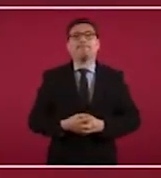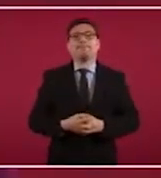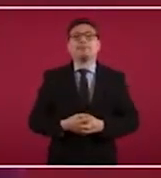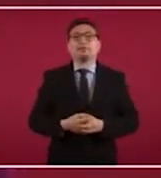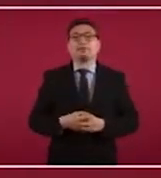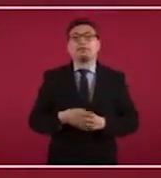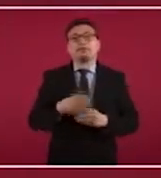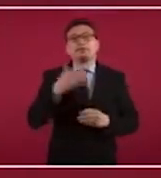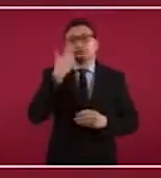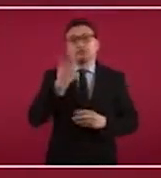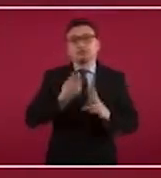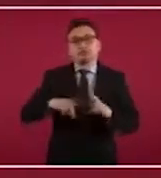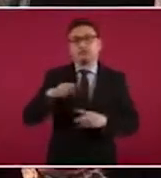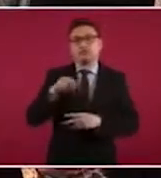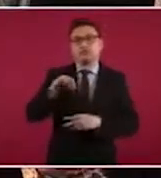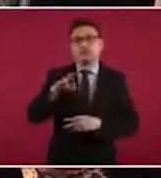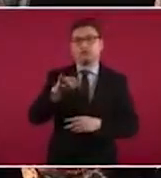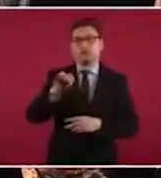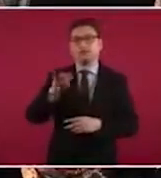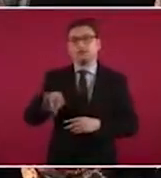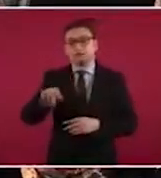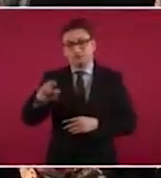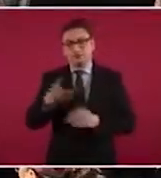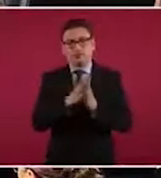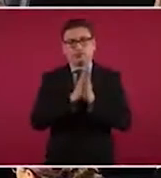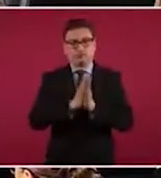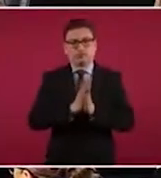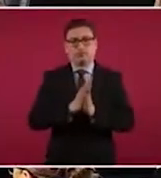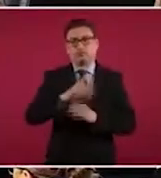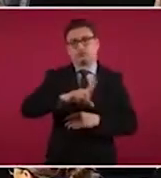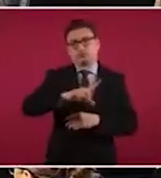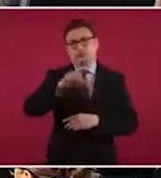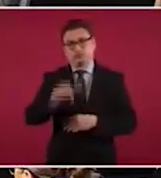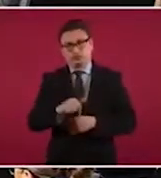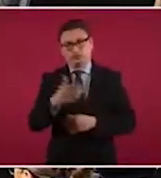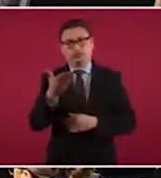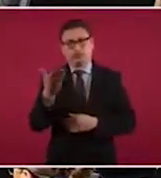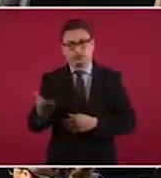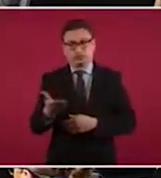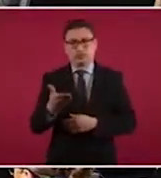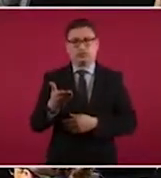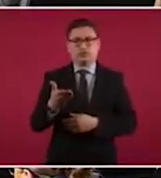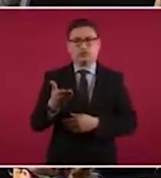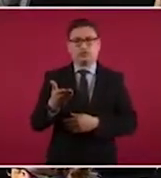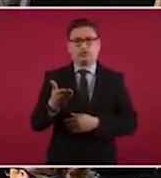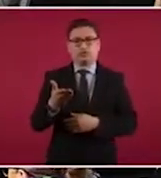que empezara Nadine, por favor, y posteriormente...